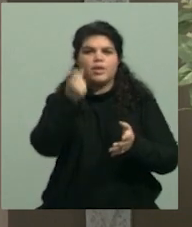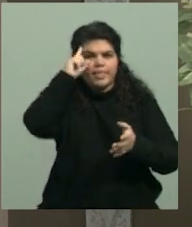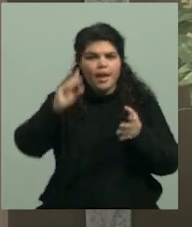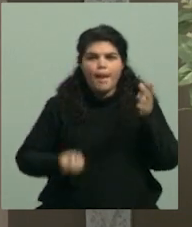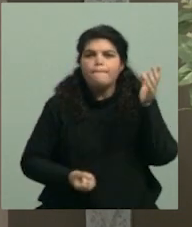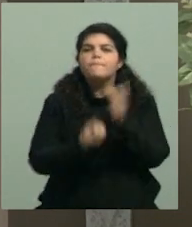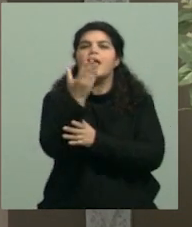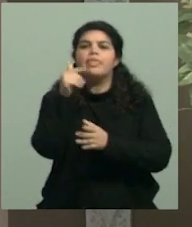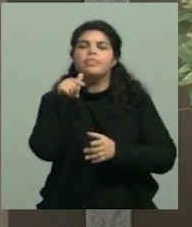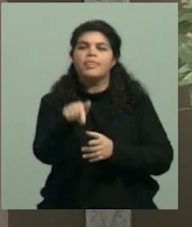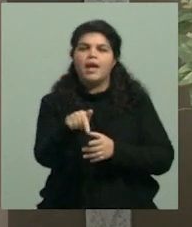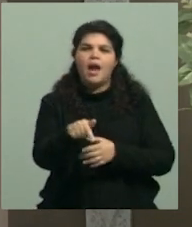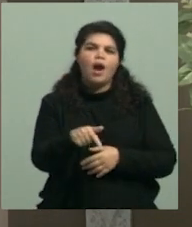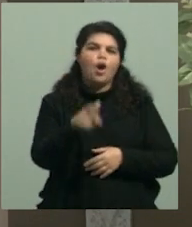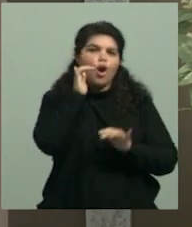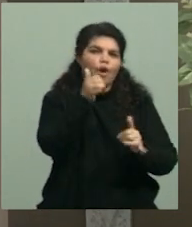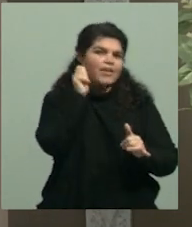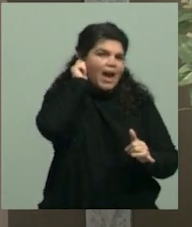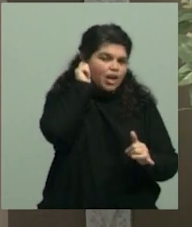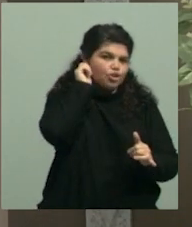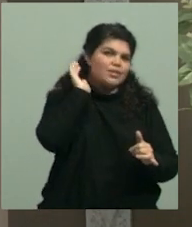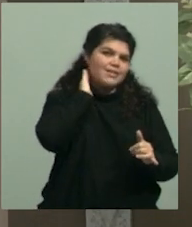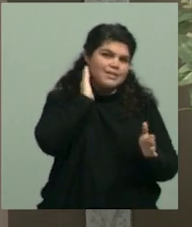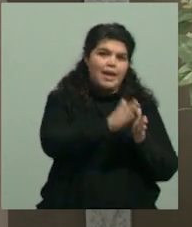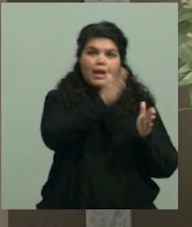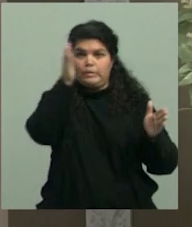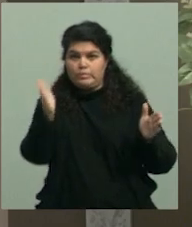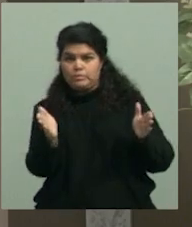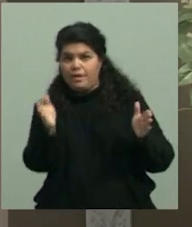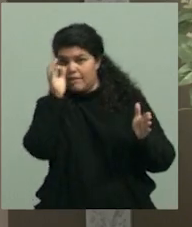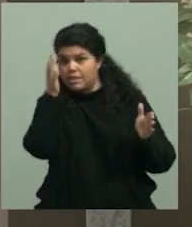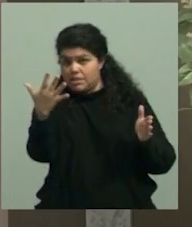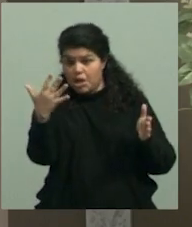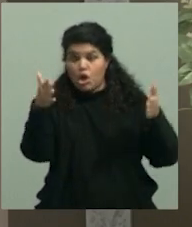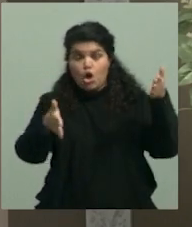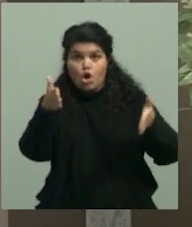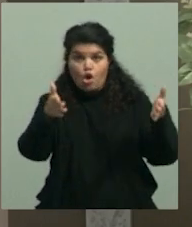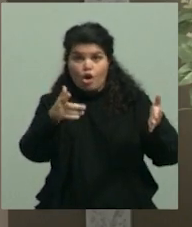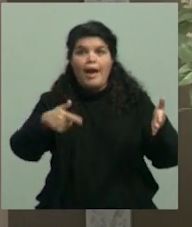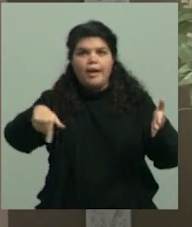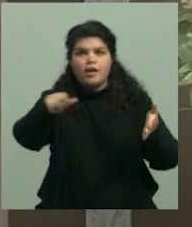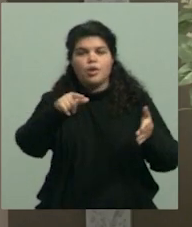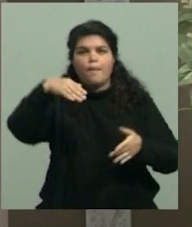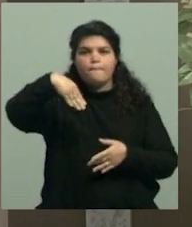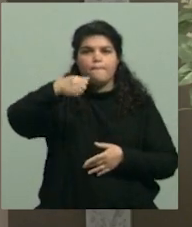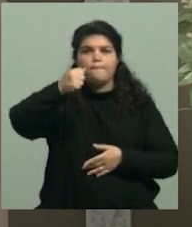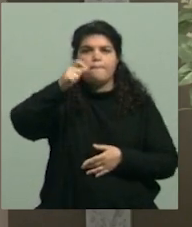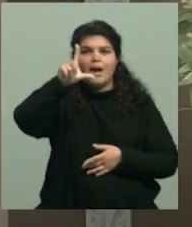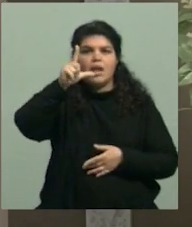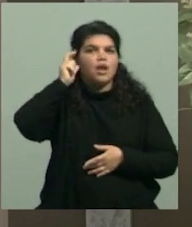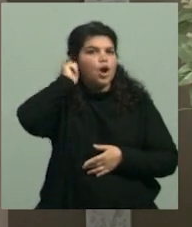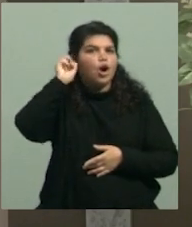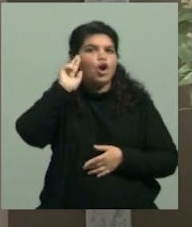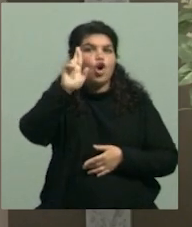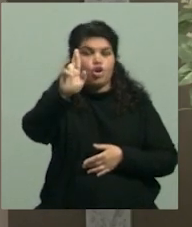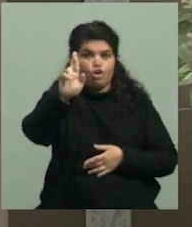que en América Latina está representada por Alejandro Malgor, que es un gran embajador que tenemos en nuestra